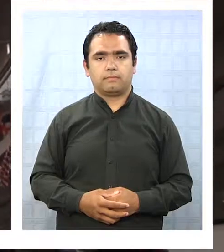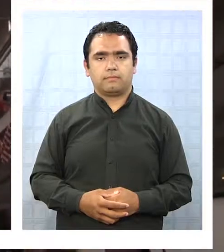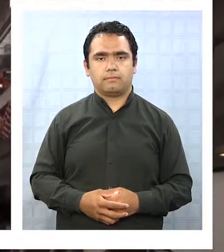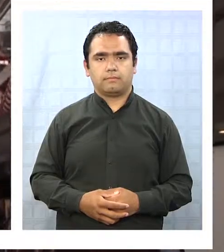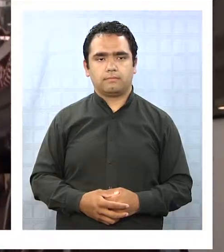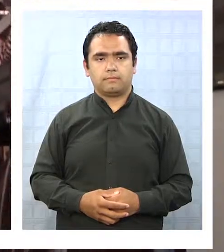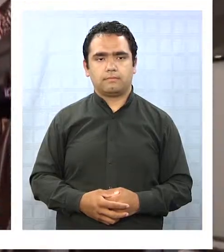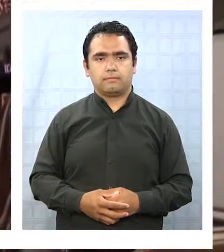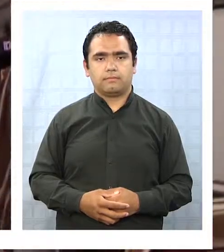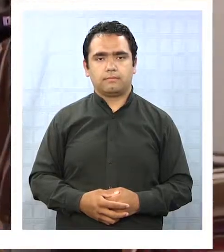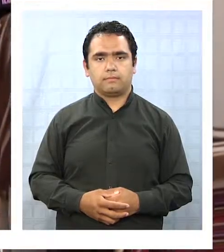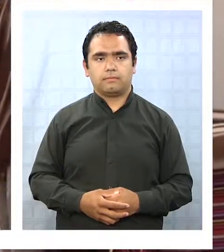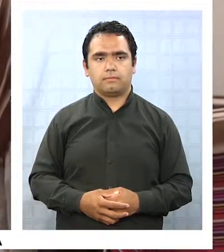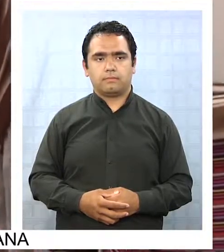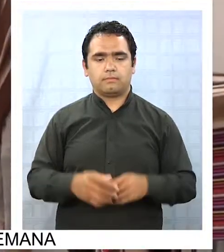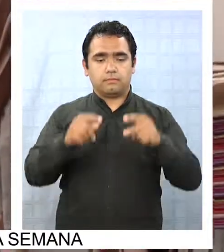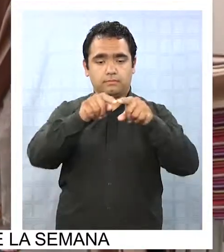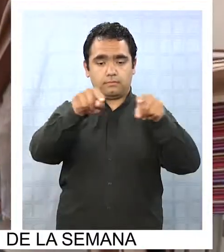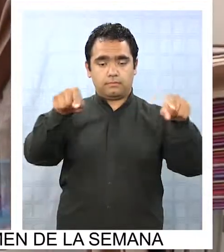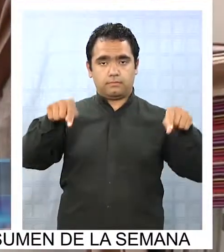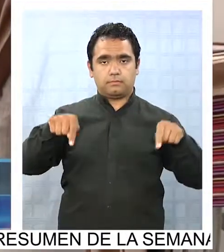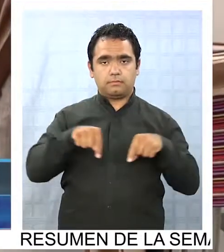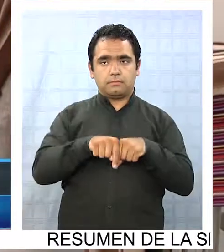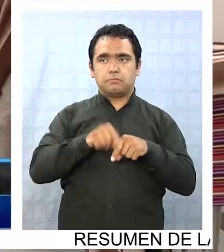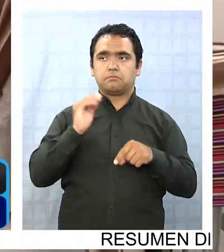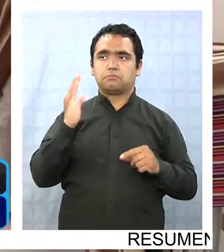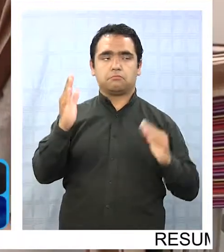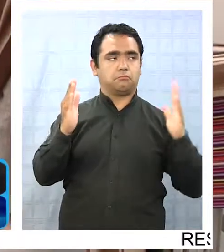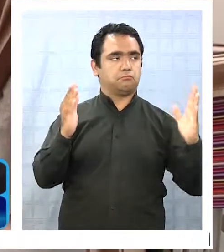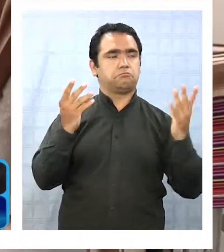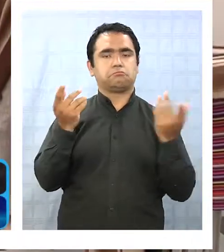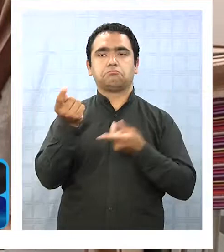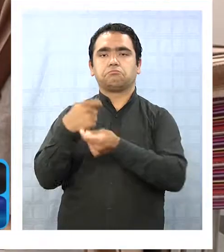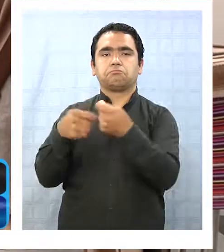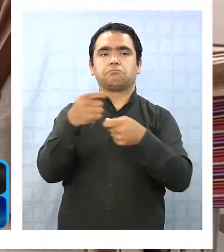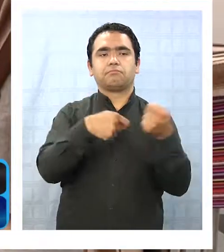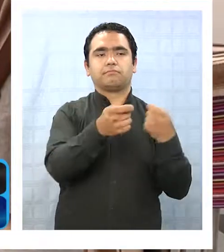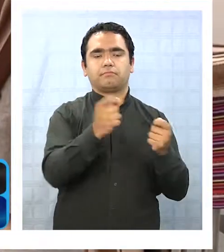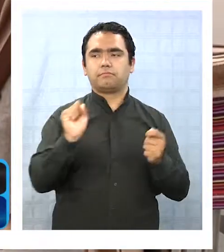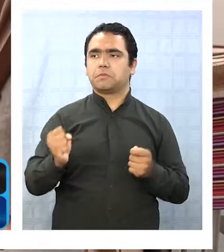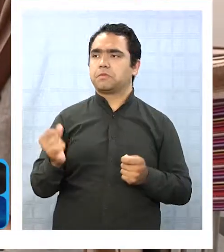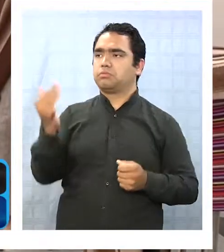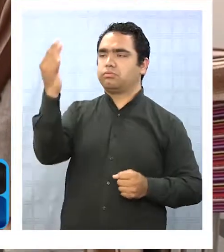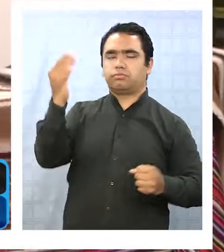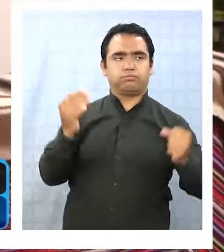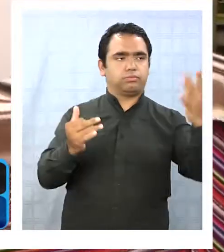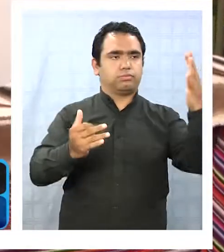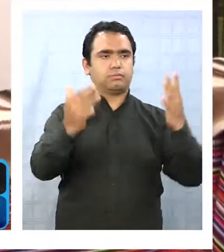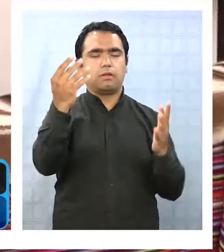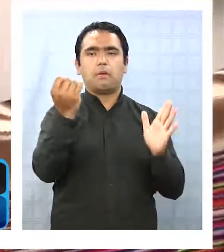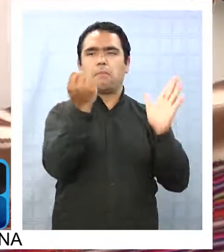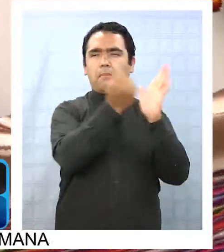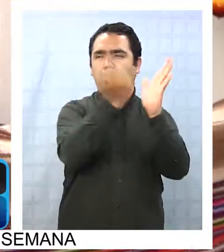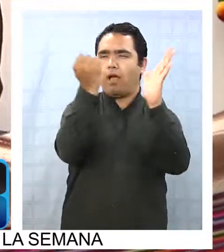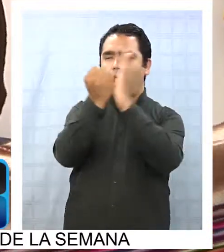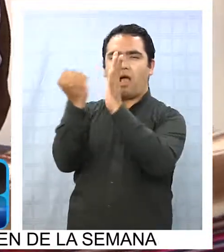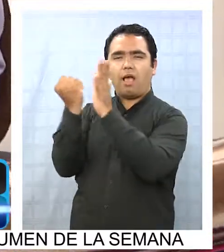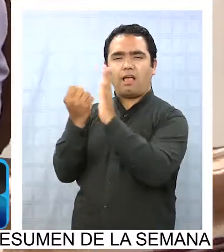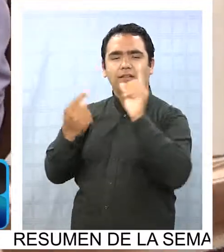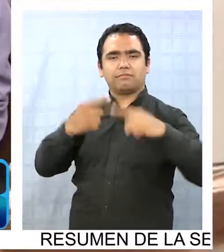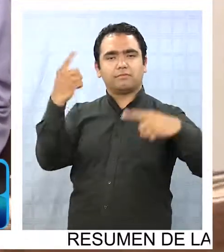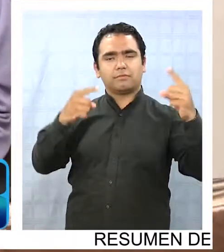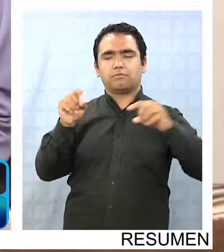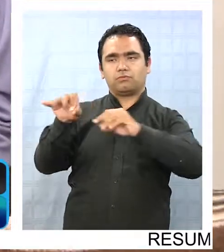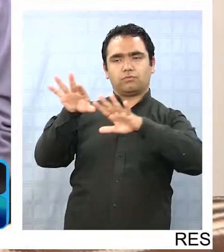En medio de un centro comercial que apuesta al mundo del glamour, a las grandes marcas en el vestir mundial,